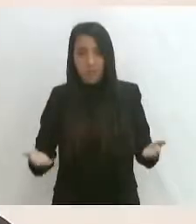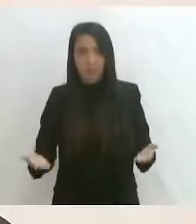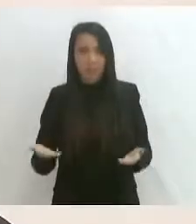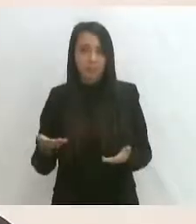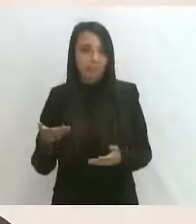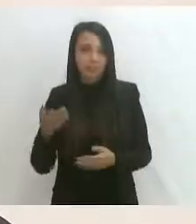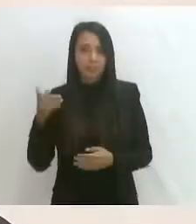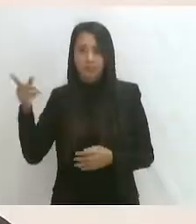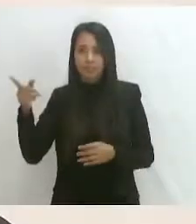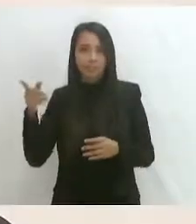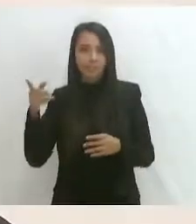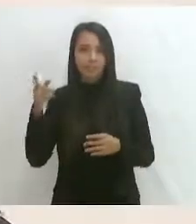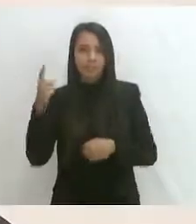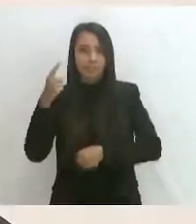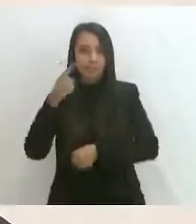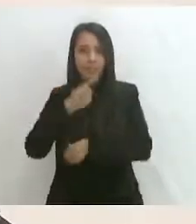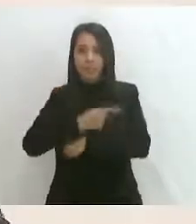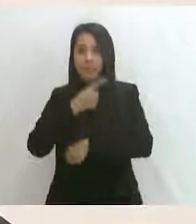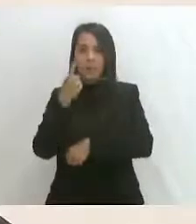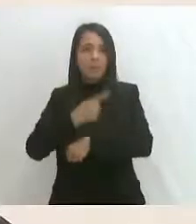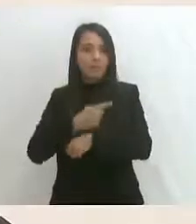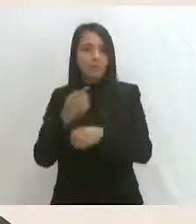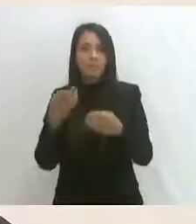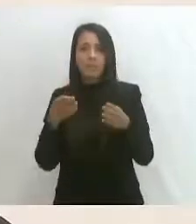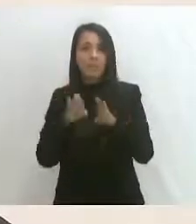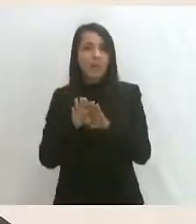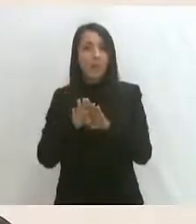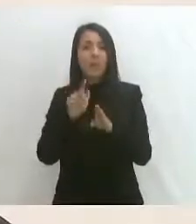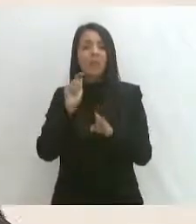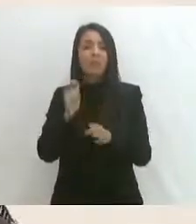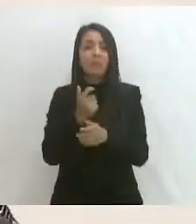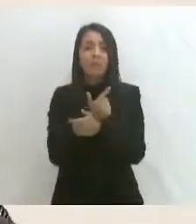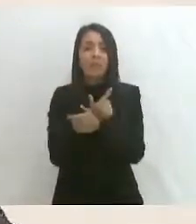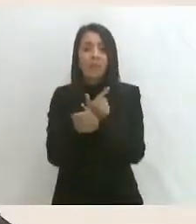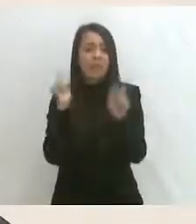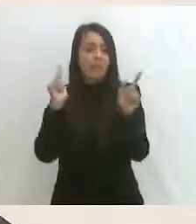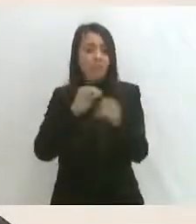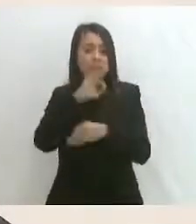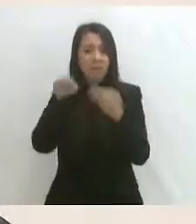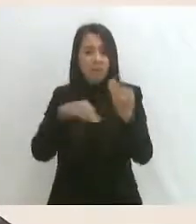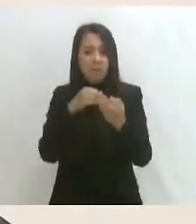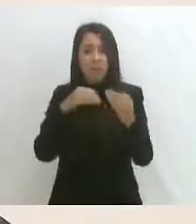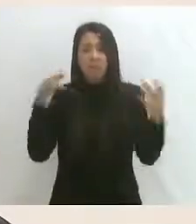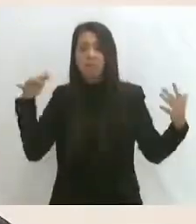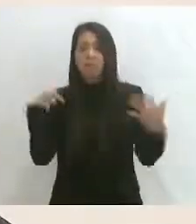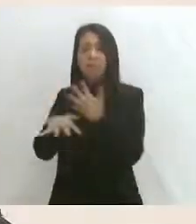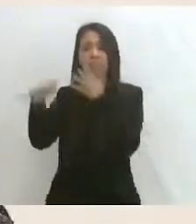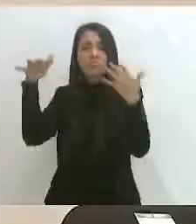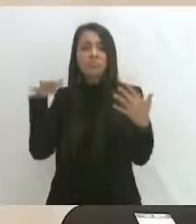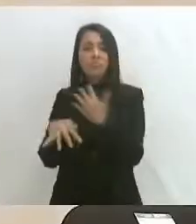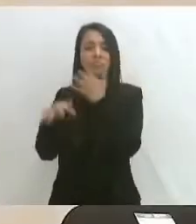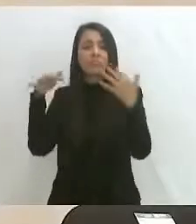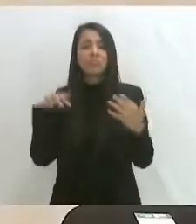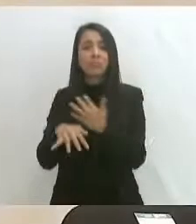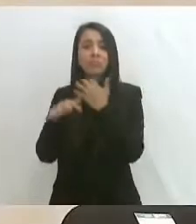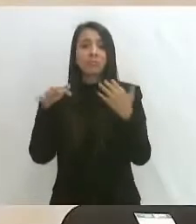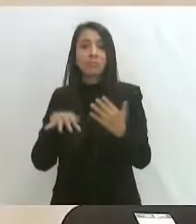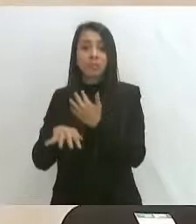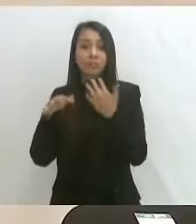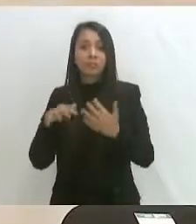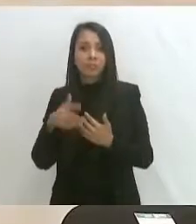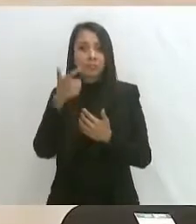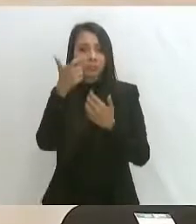digamos, libre paso para todo mundo, la hacienda pública ha perdido